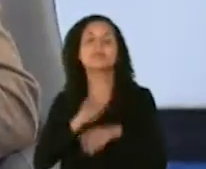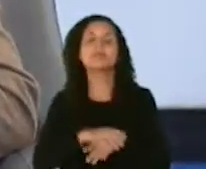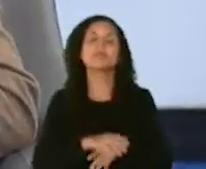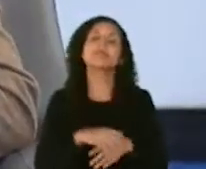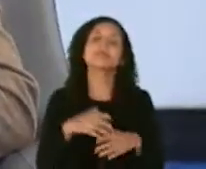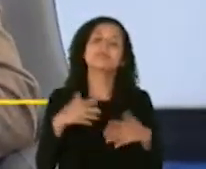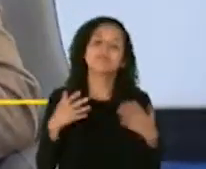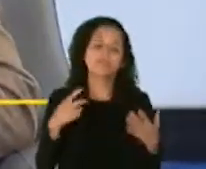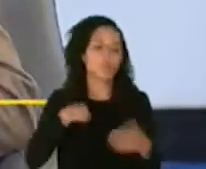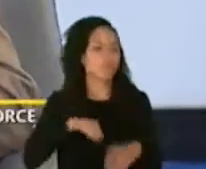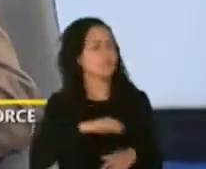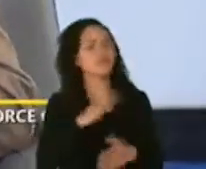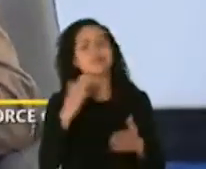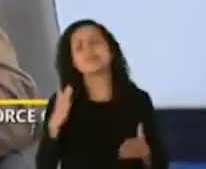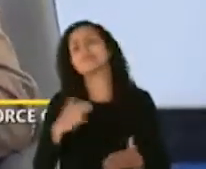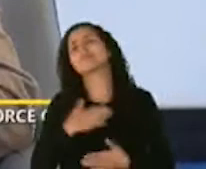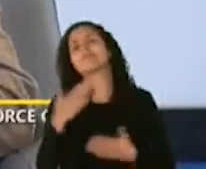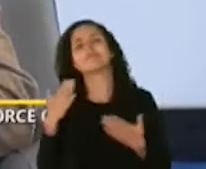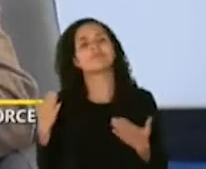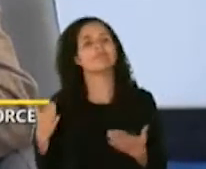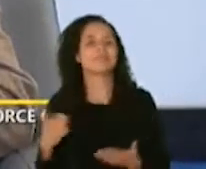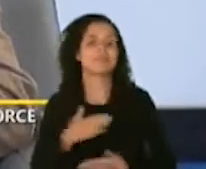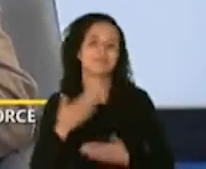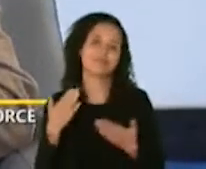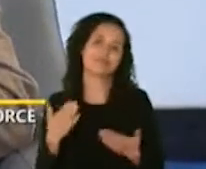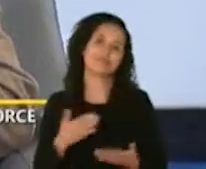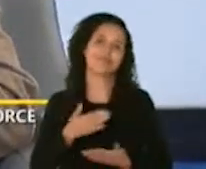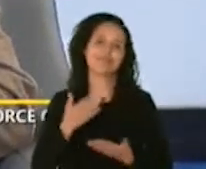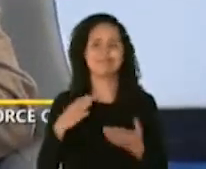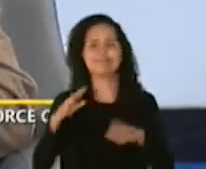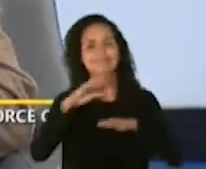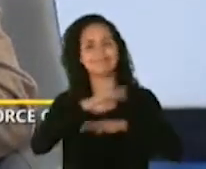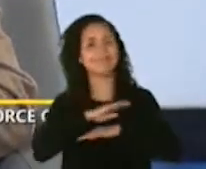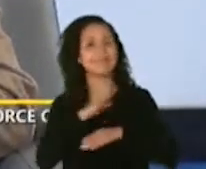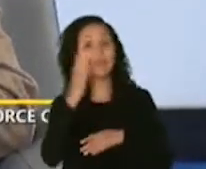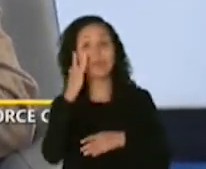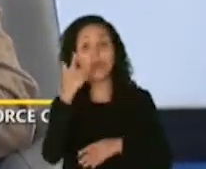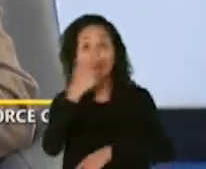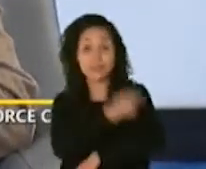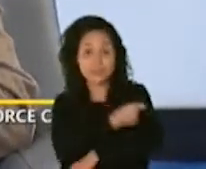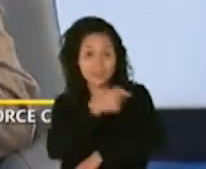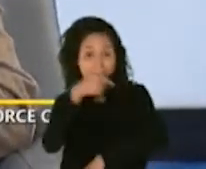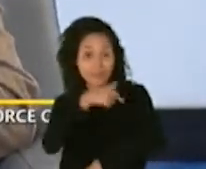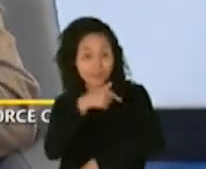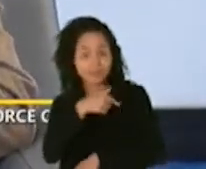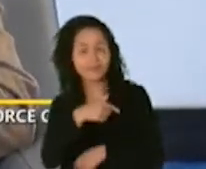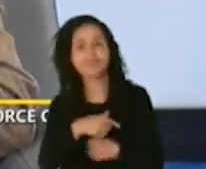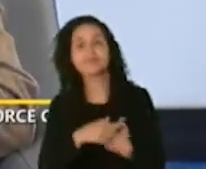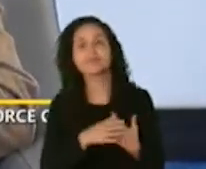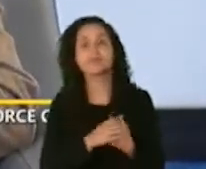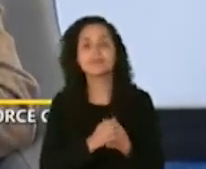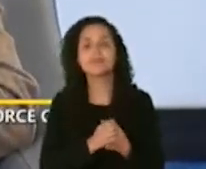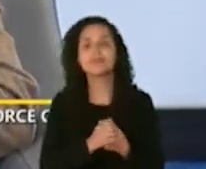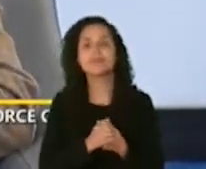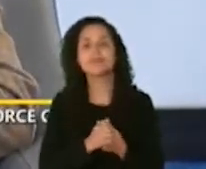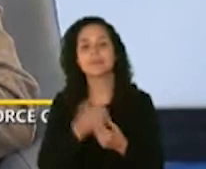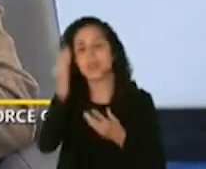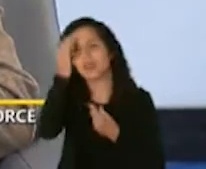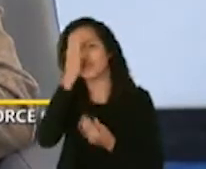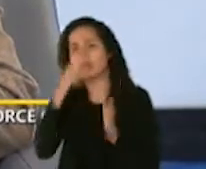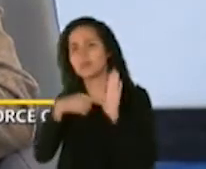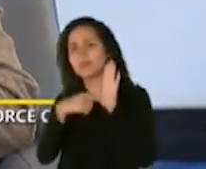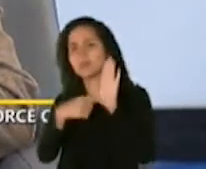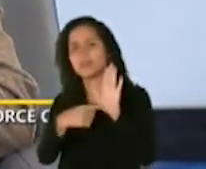bien pero que bien contentos estamos sumamente complacidos porque la vacuna la data que se ha presentado es